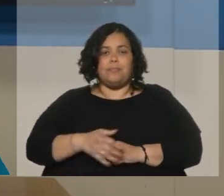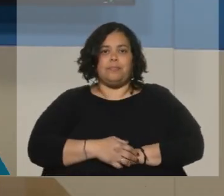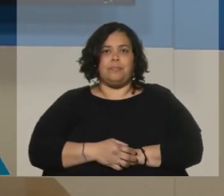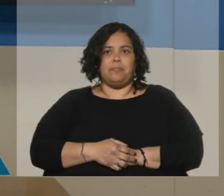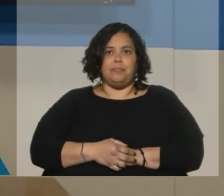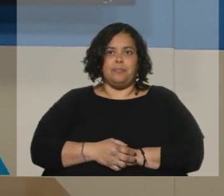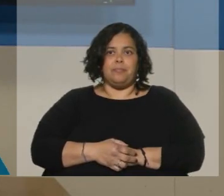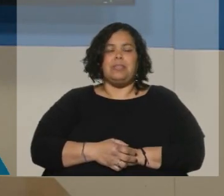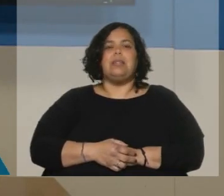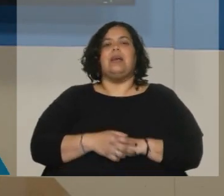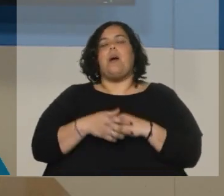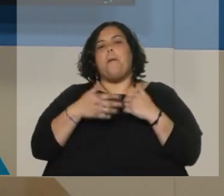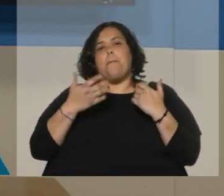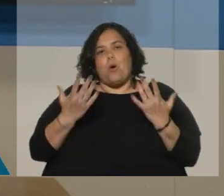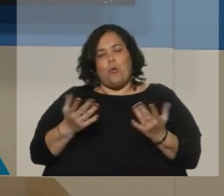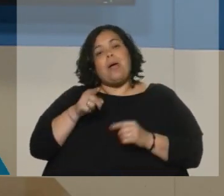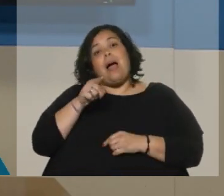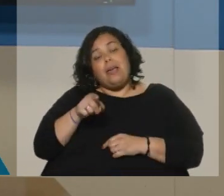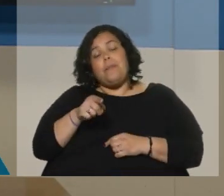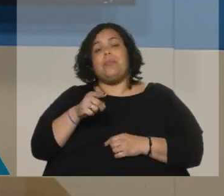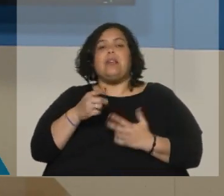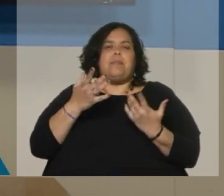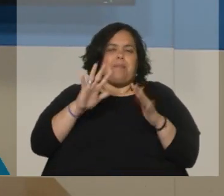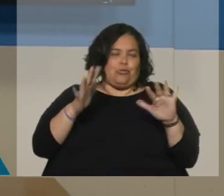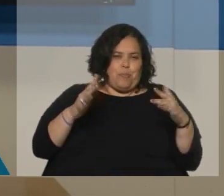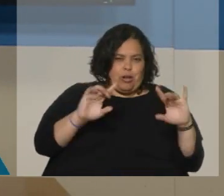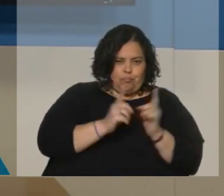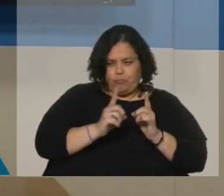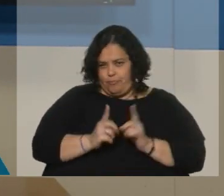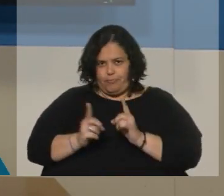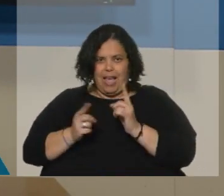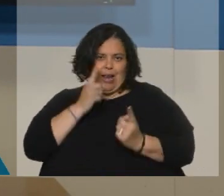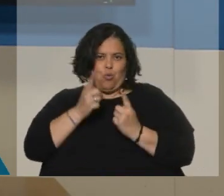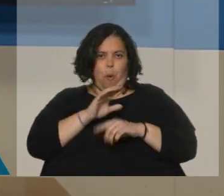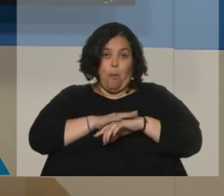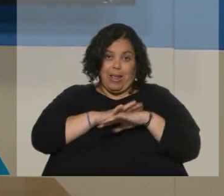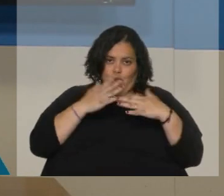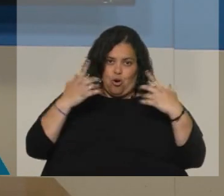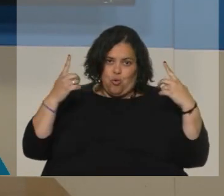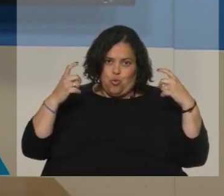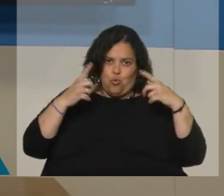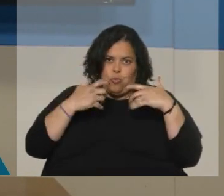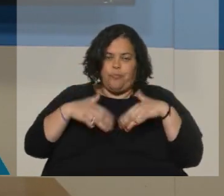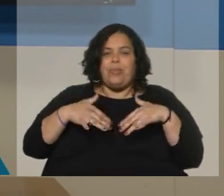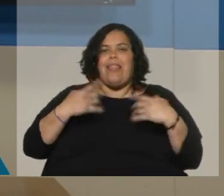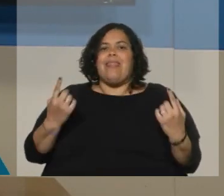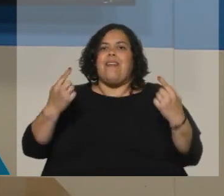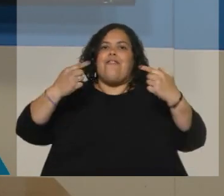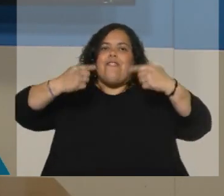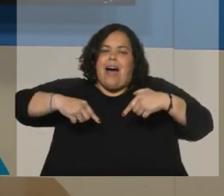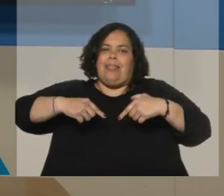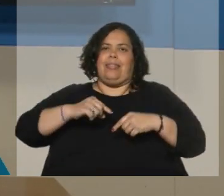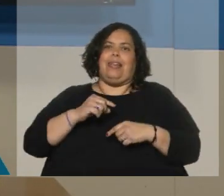Bueno, ahí lo que hicimos fue tratar de redondear algunos de los momentos más picantes de un debate que tuvo tal vez menos picante